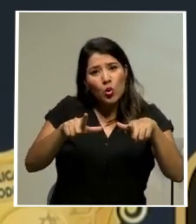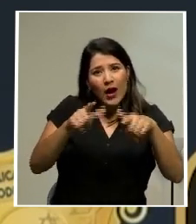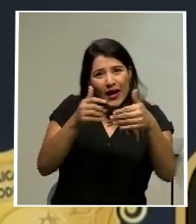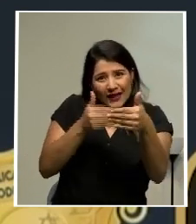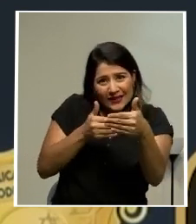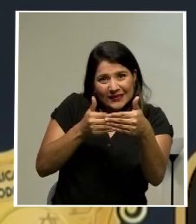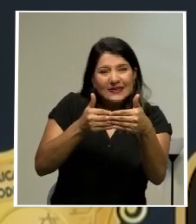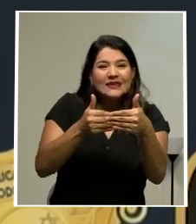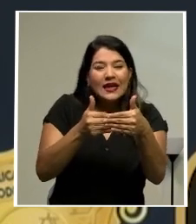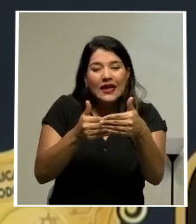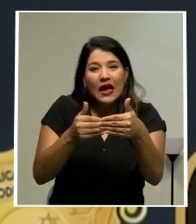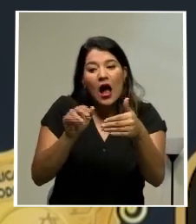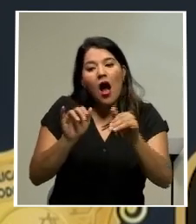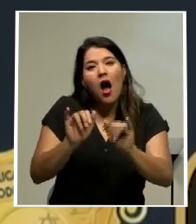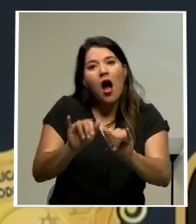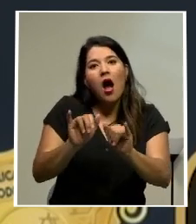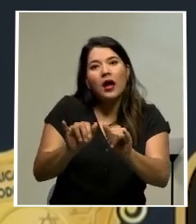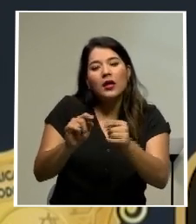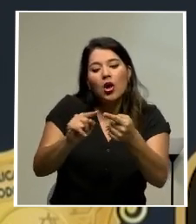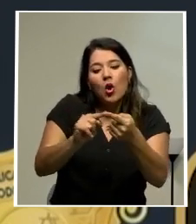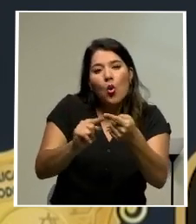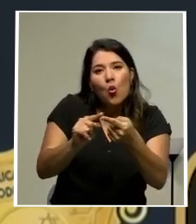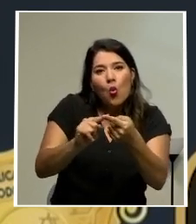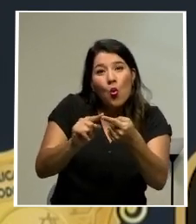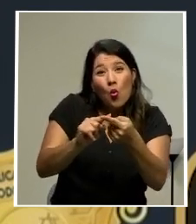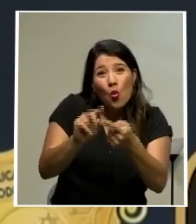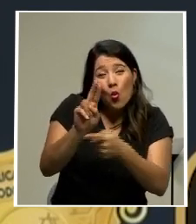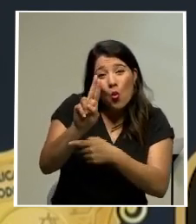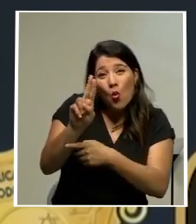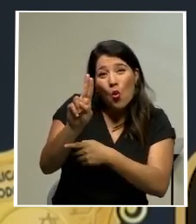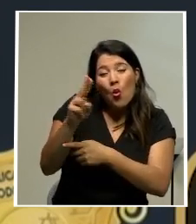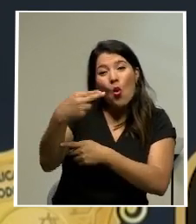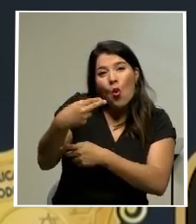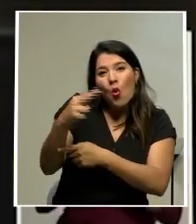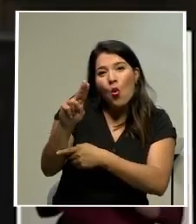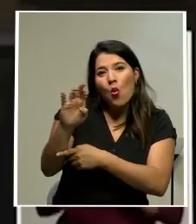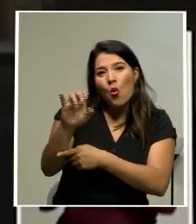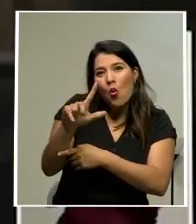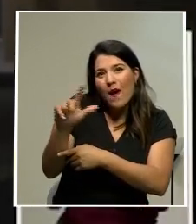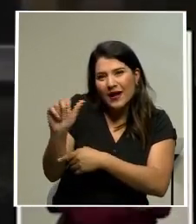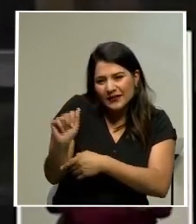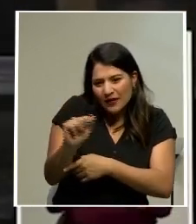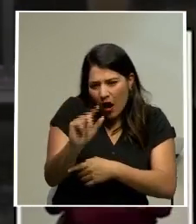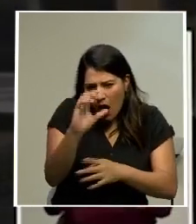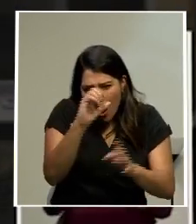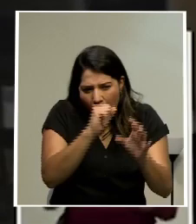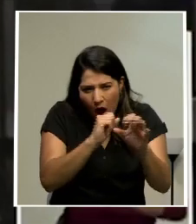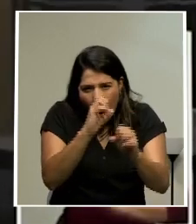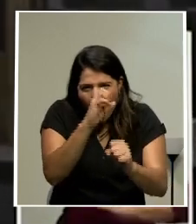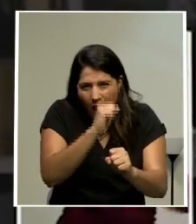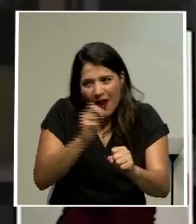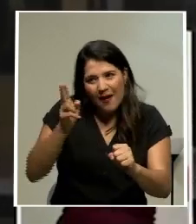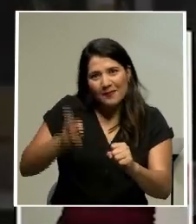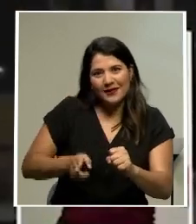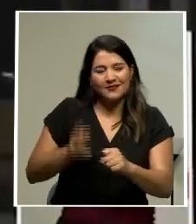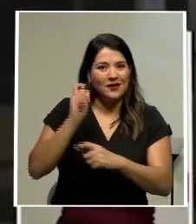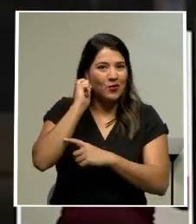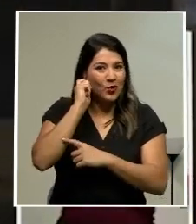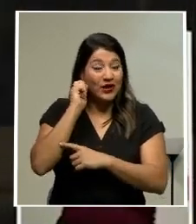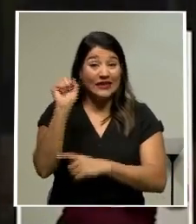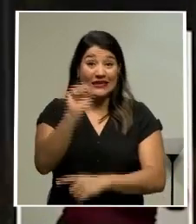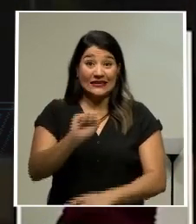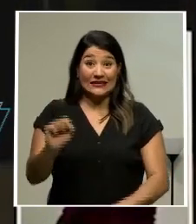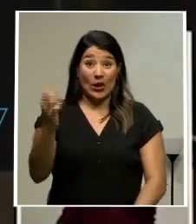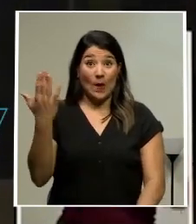sitio donde se mantenía el aprovisionamiento de estas vacunas. El pasado sábado 31 de